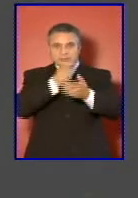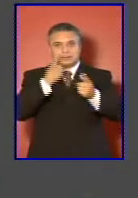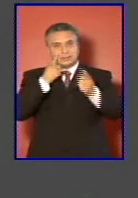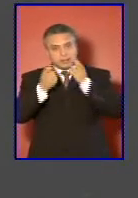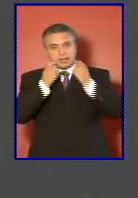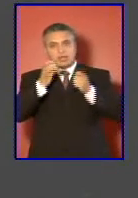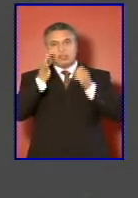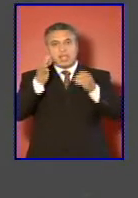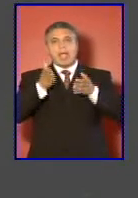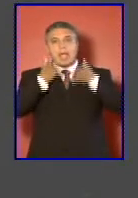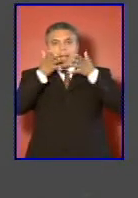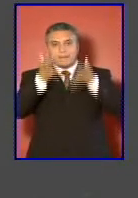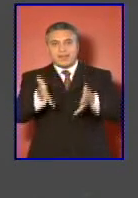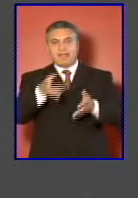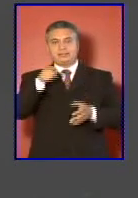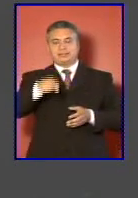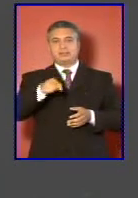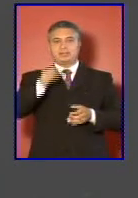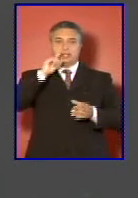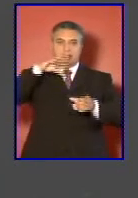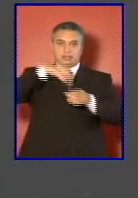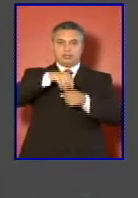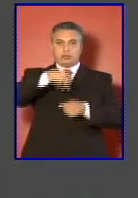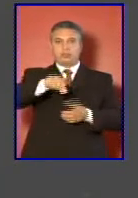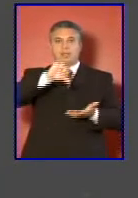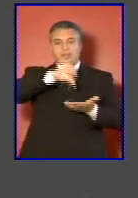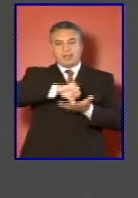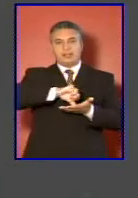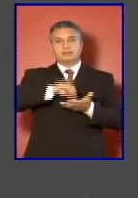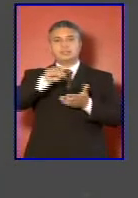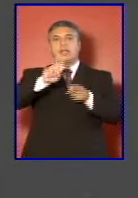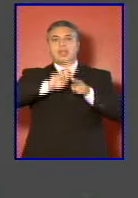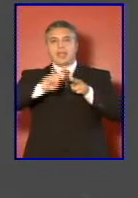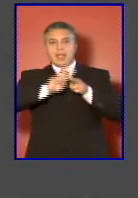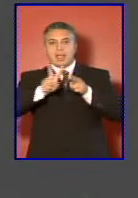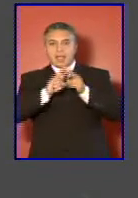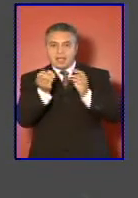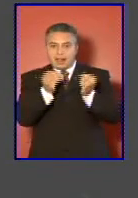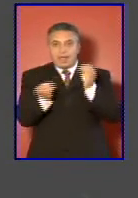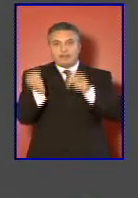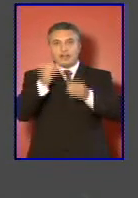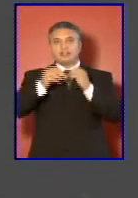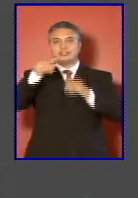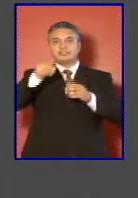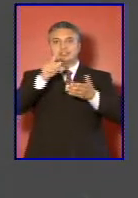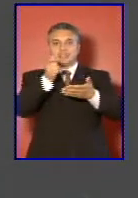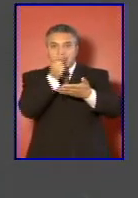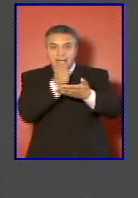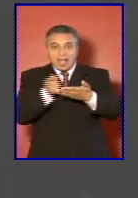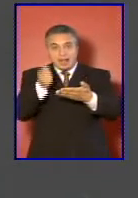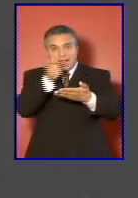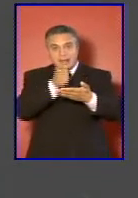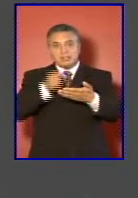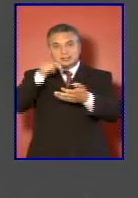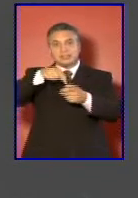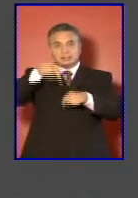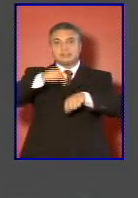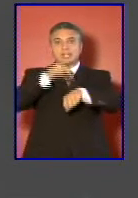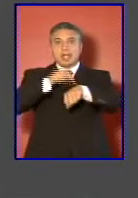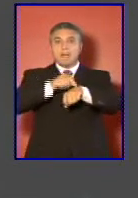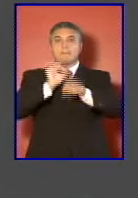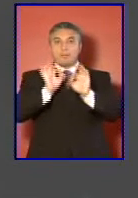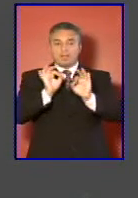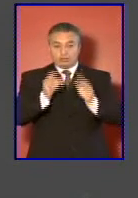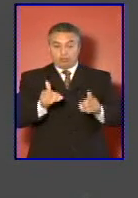seguridad exterior del país. La elaboración de este análisis en este momento ya está